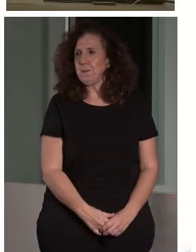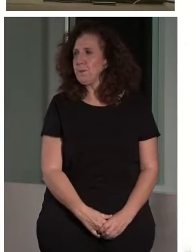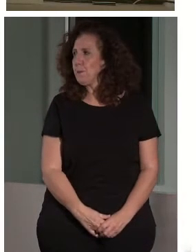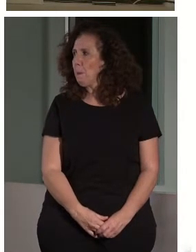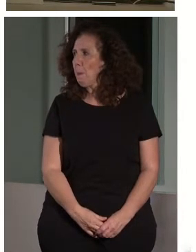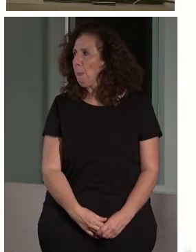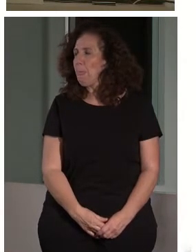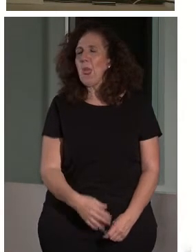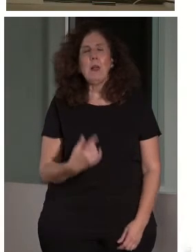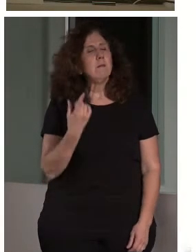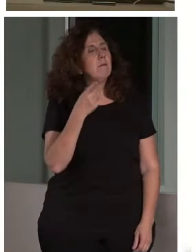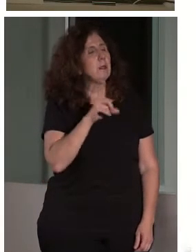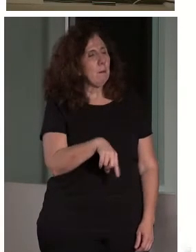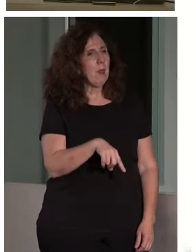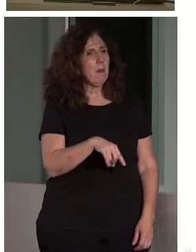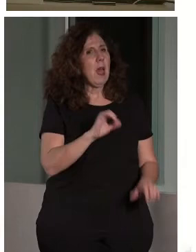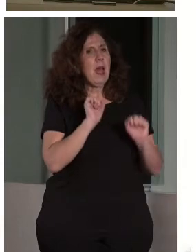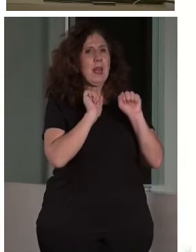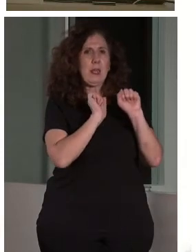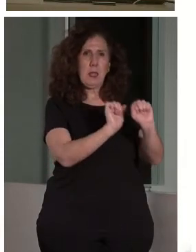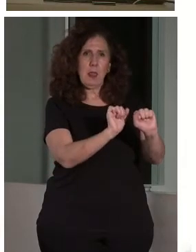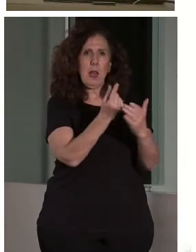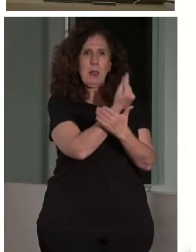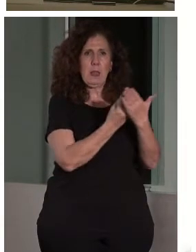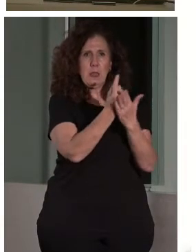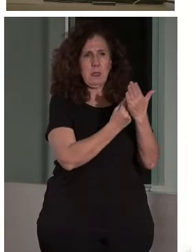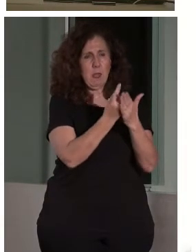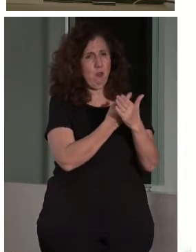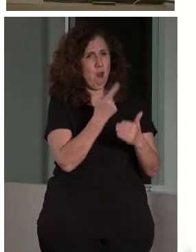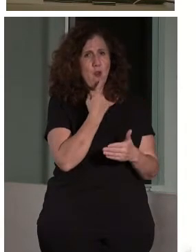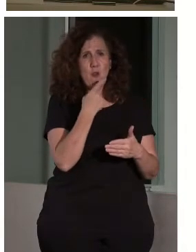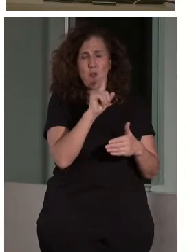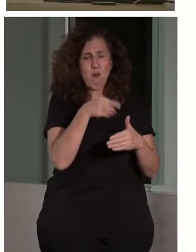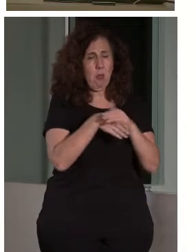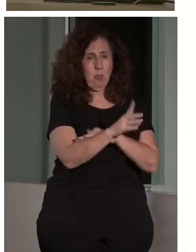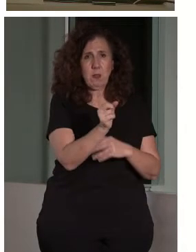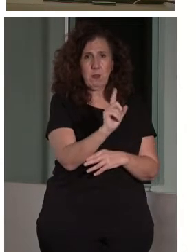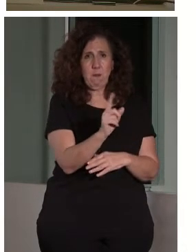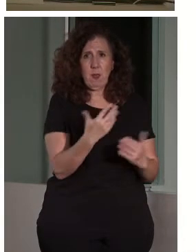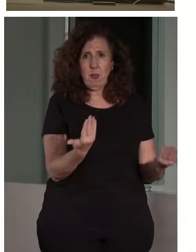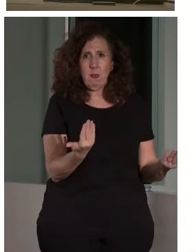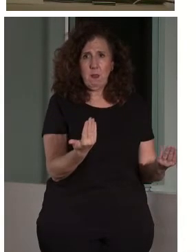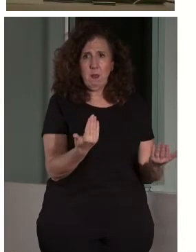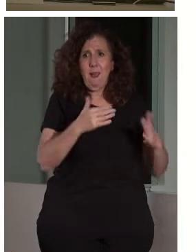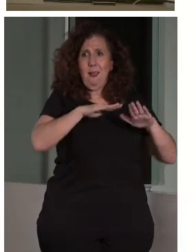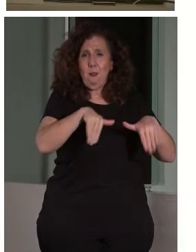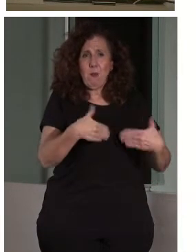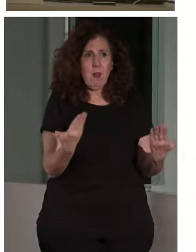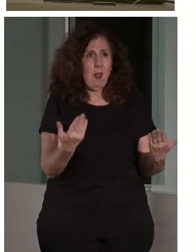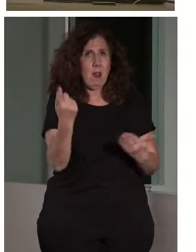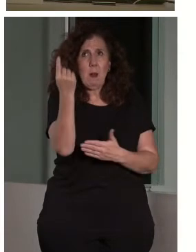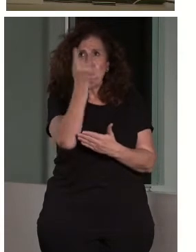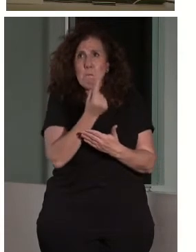supone rechazar diseños inaccesibles o de baja usabilidad. Es que, al final, quien va a decidir es el director,